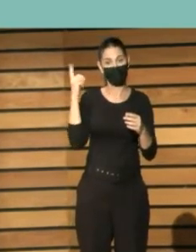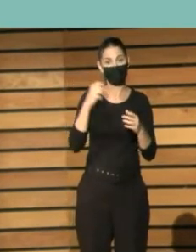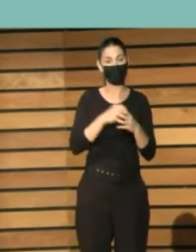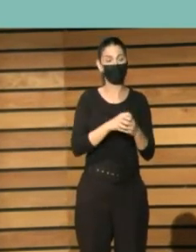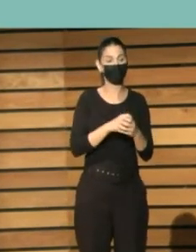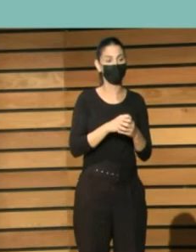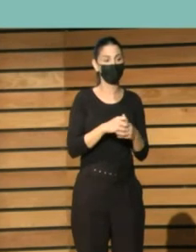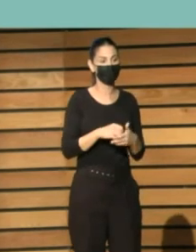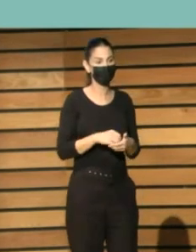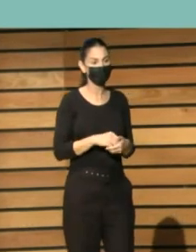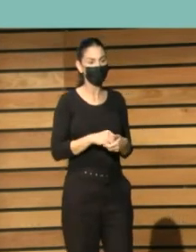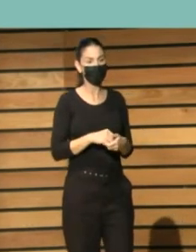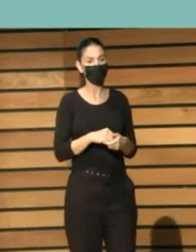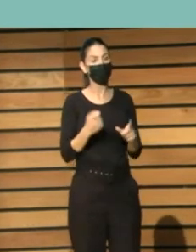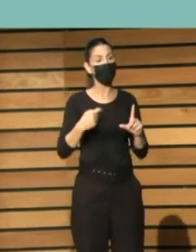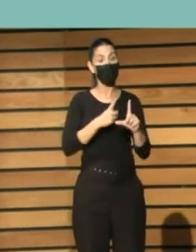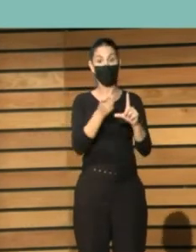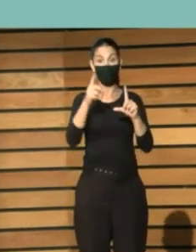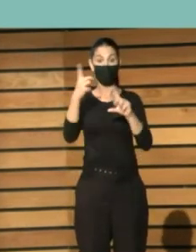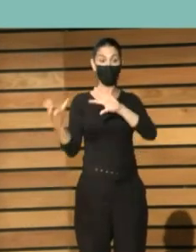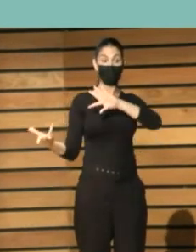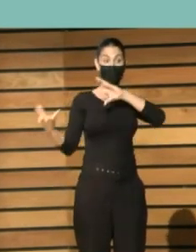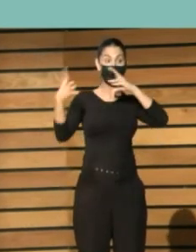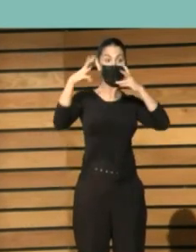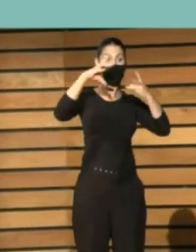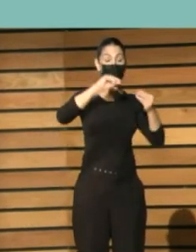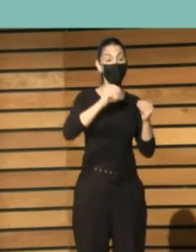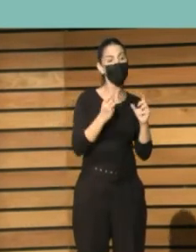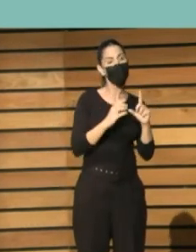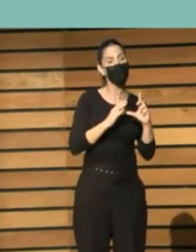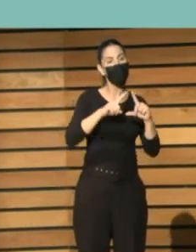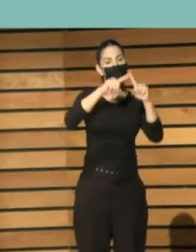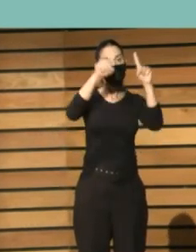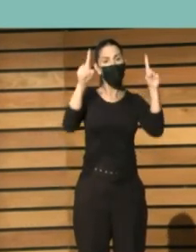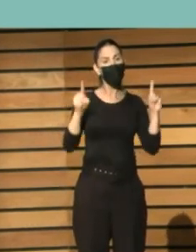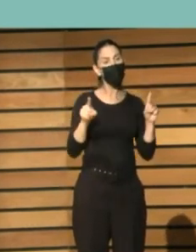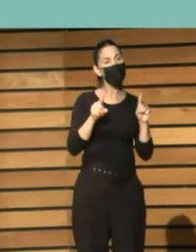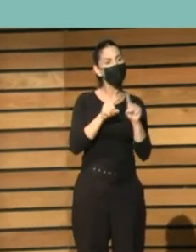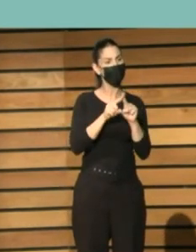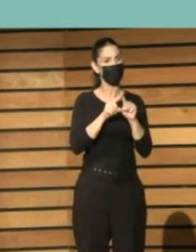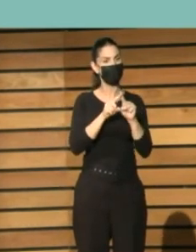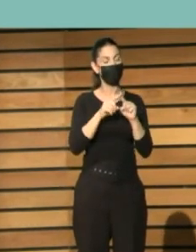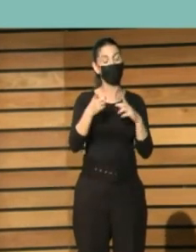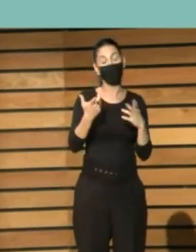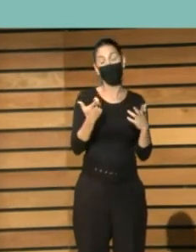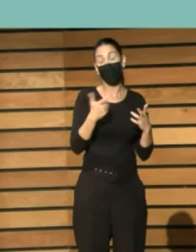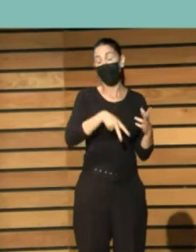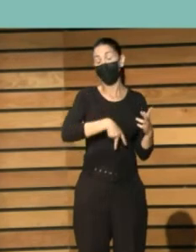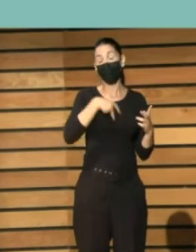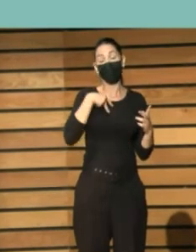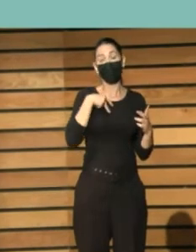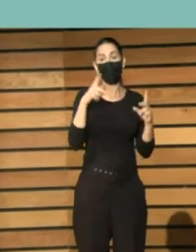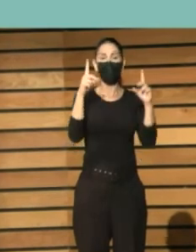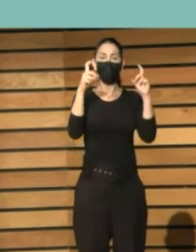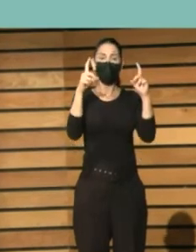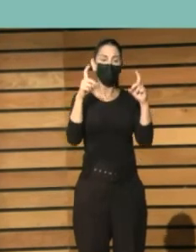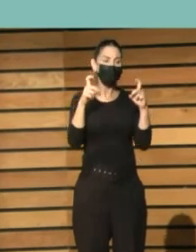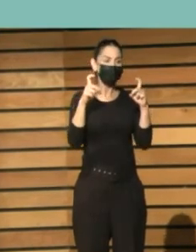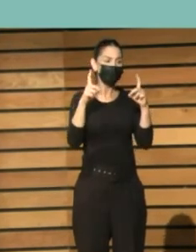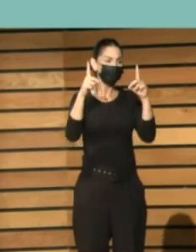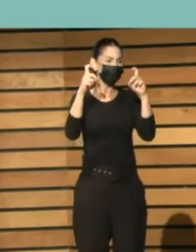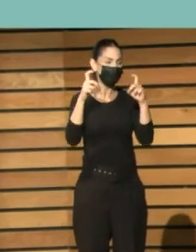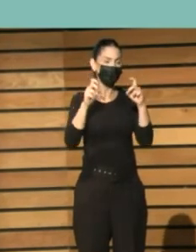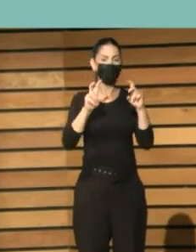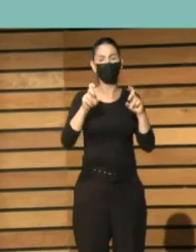se aprecia que ese mapa se ha digitalizado en cuadrícula. Por último, los materiales fotográficos en general son bastante complejos,